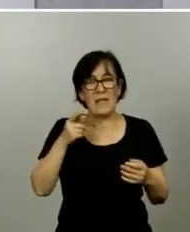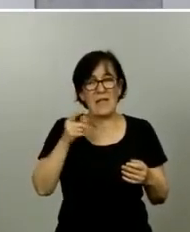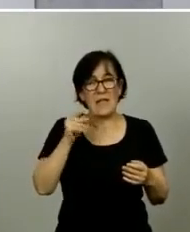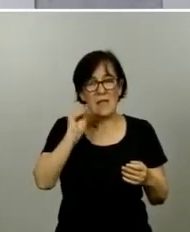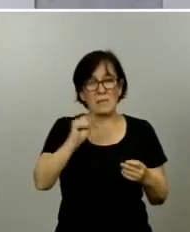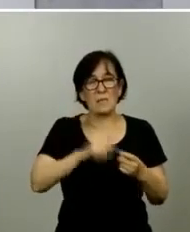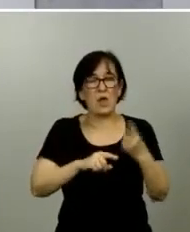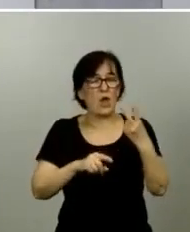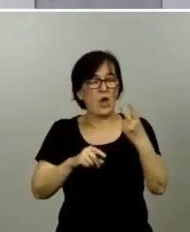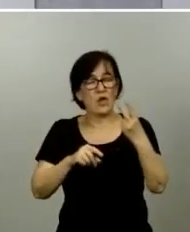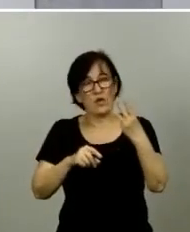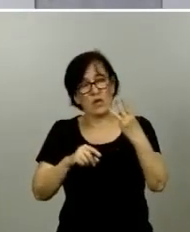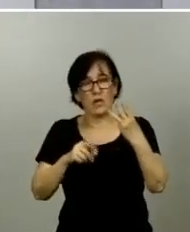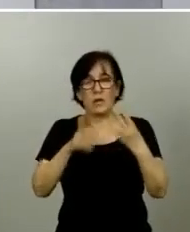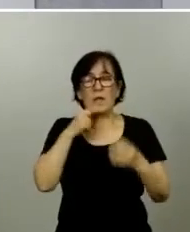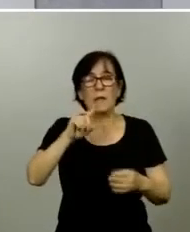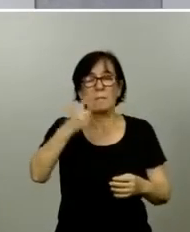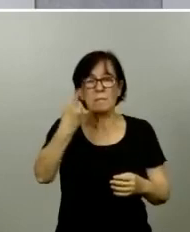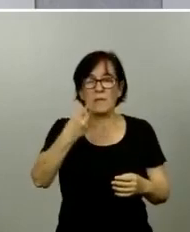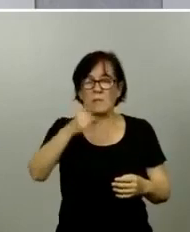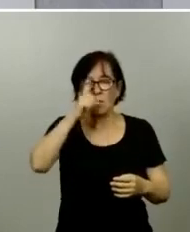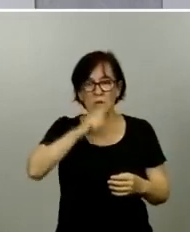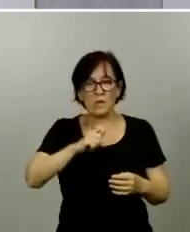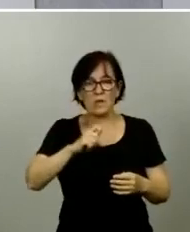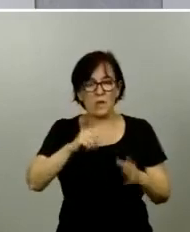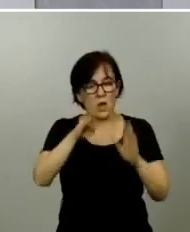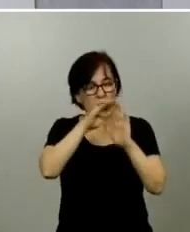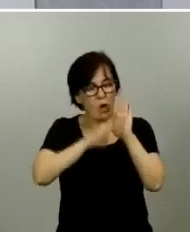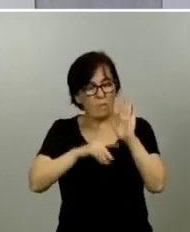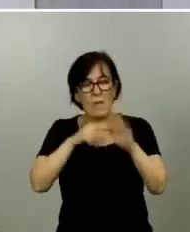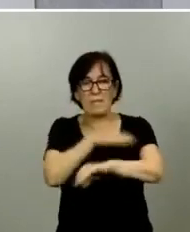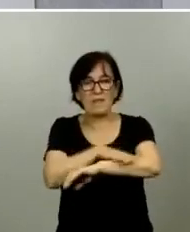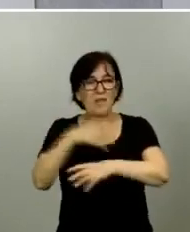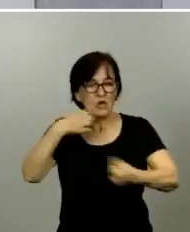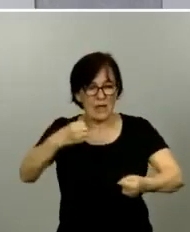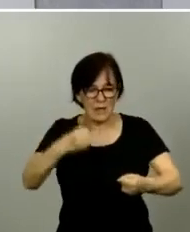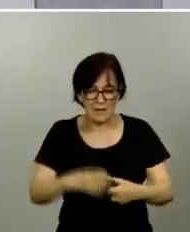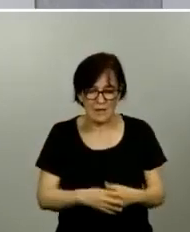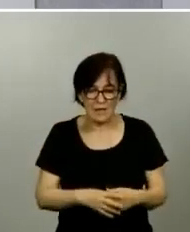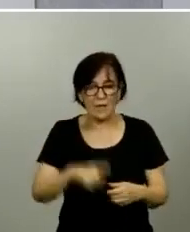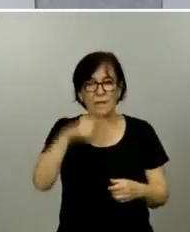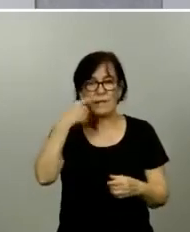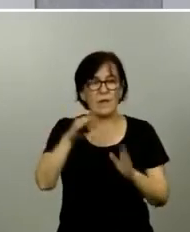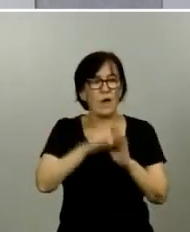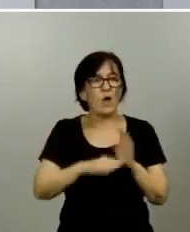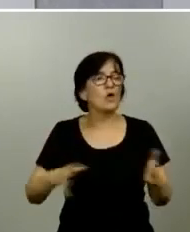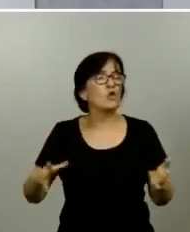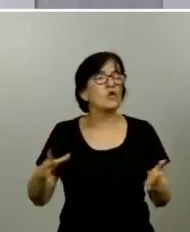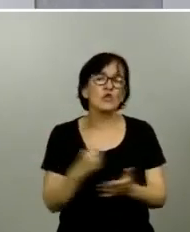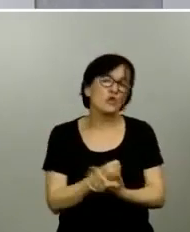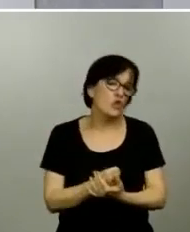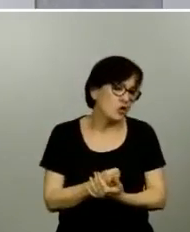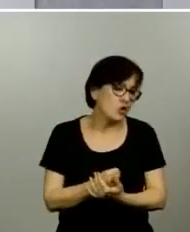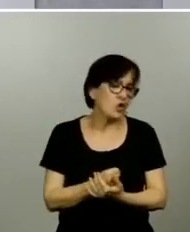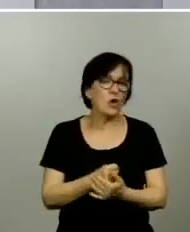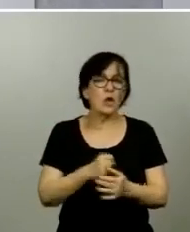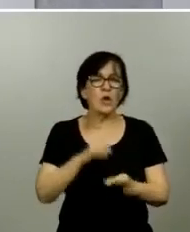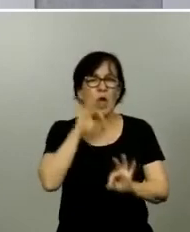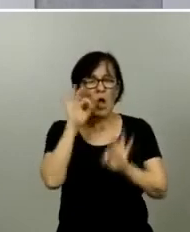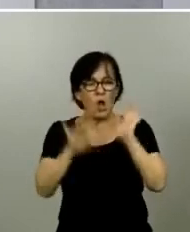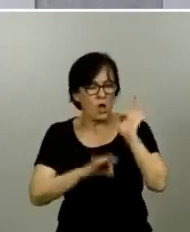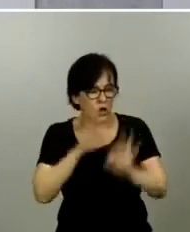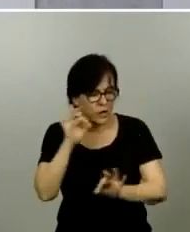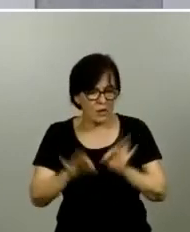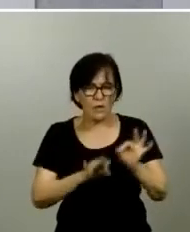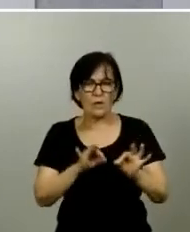de tres de cosas en primer lugar recordar que hay una orden del Ministerio de Sanidad que indica que toda organización de la